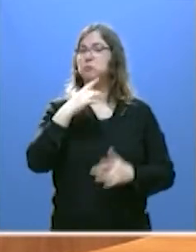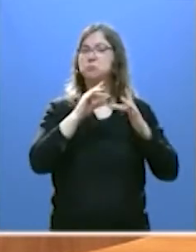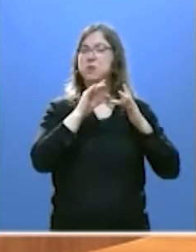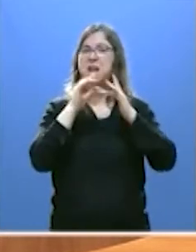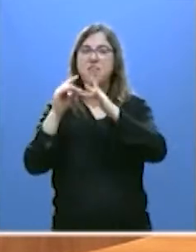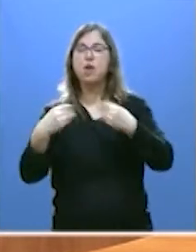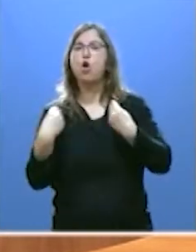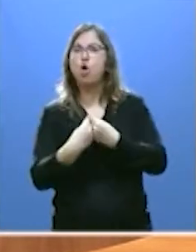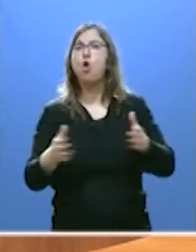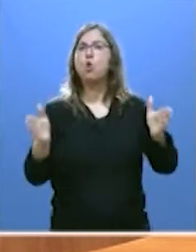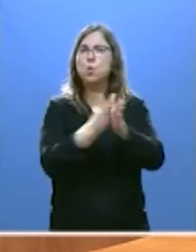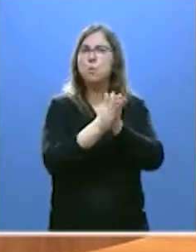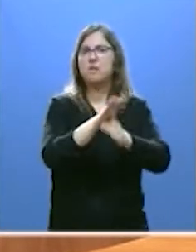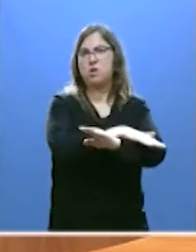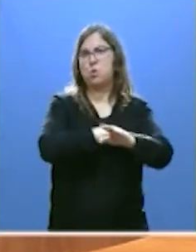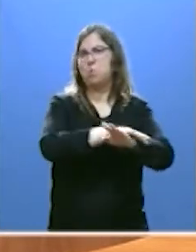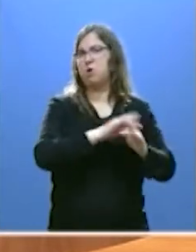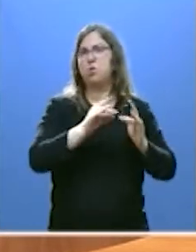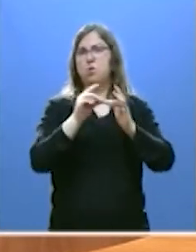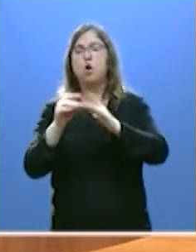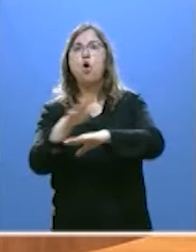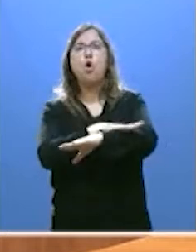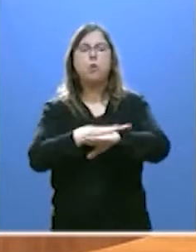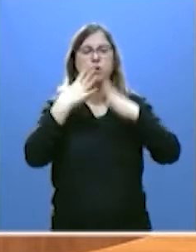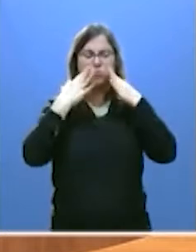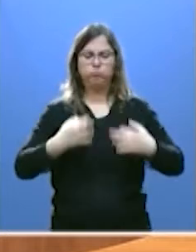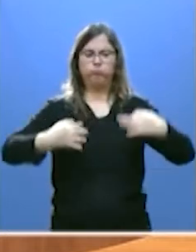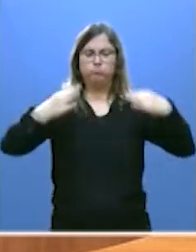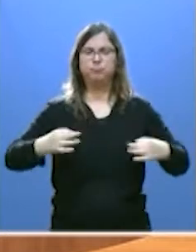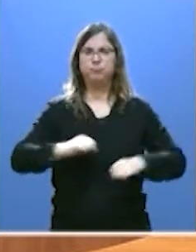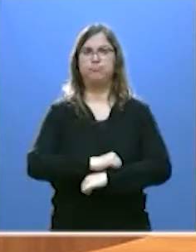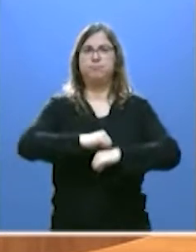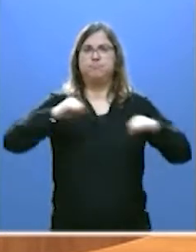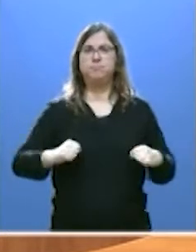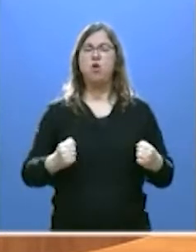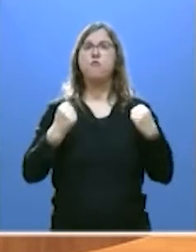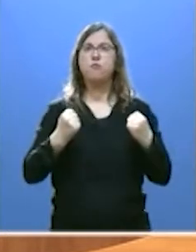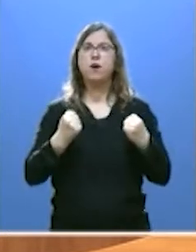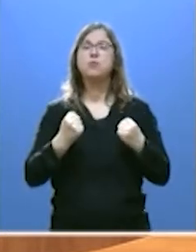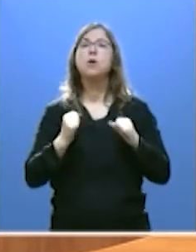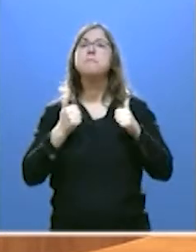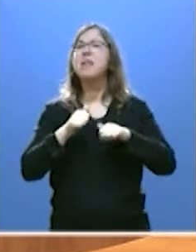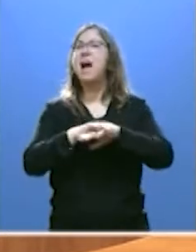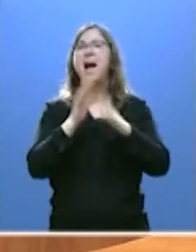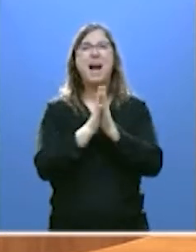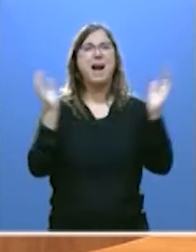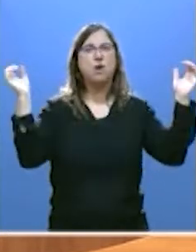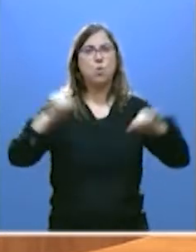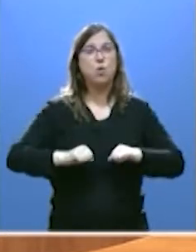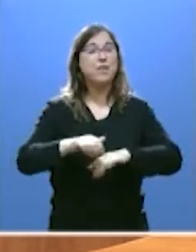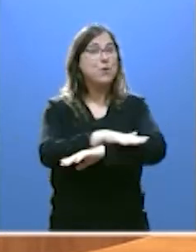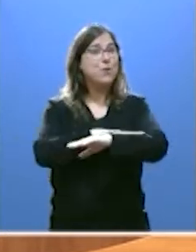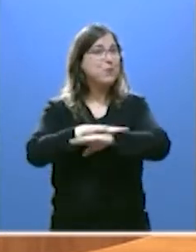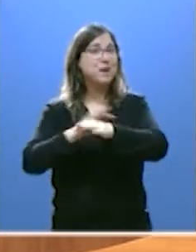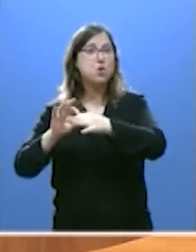junto a mis compañeros de Gobierno. Un Gobierno sólido y fuerte basado en el acuerdo. Es un Gobierno de